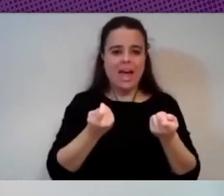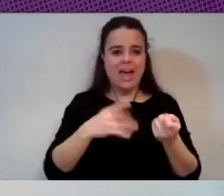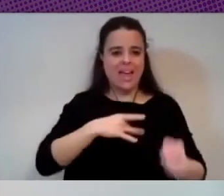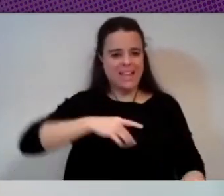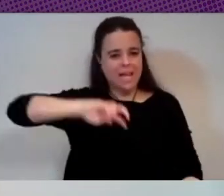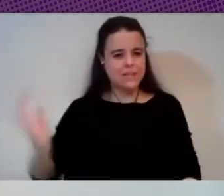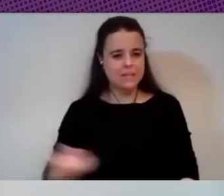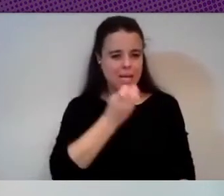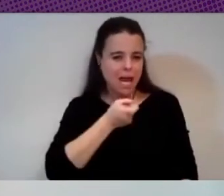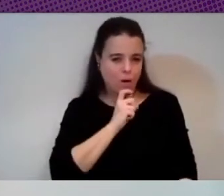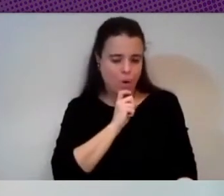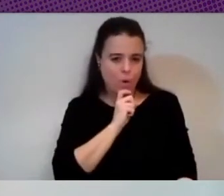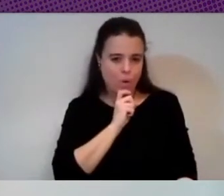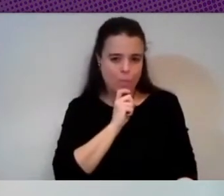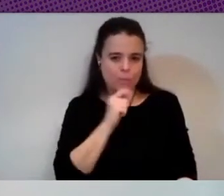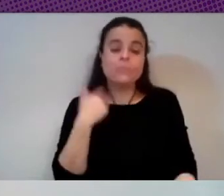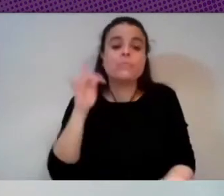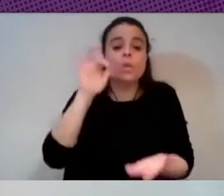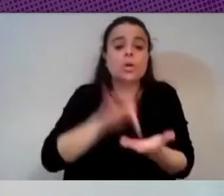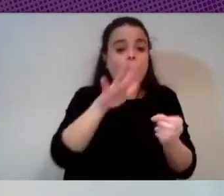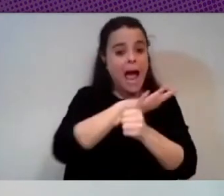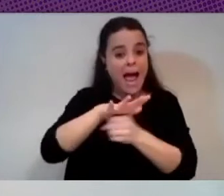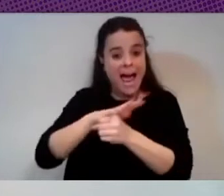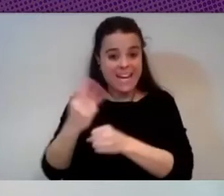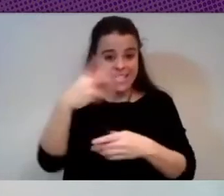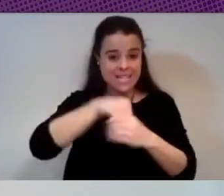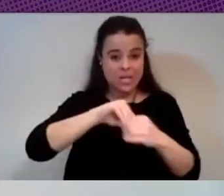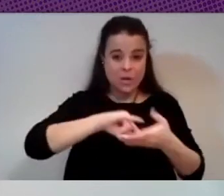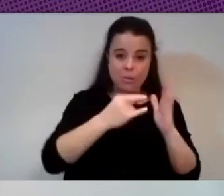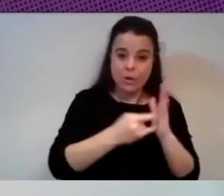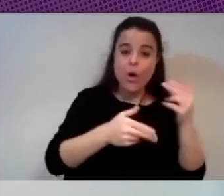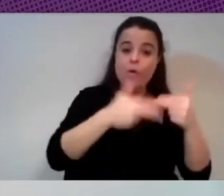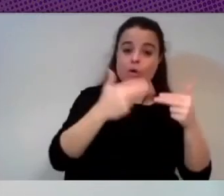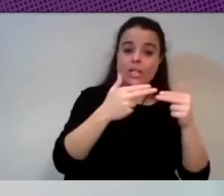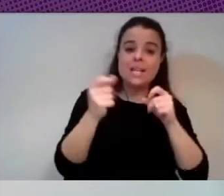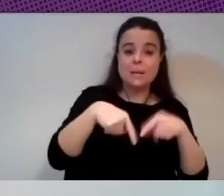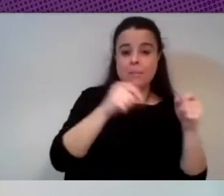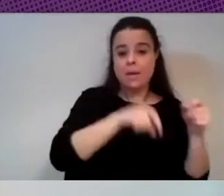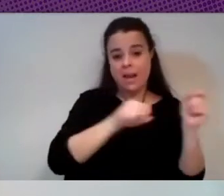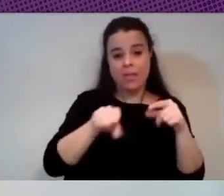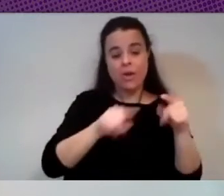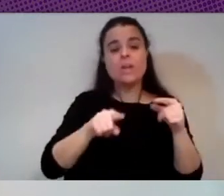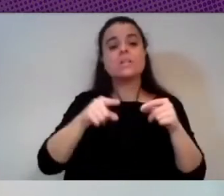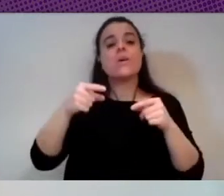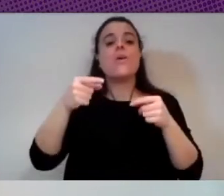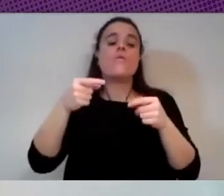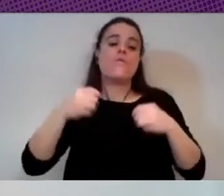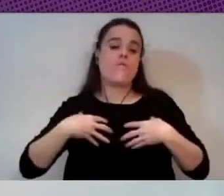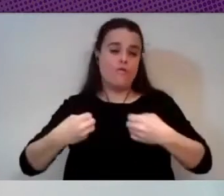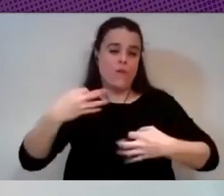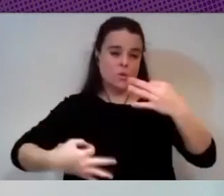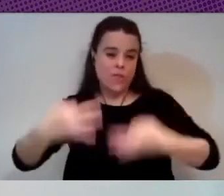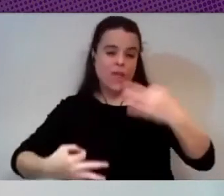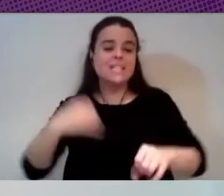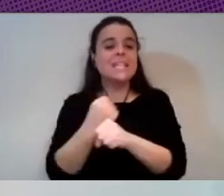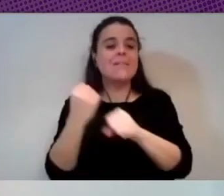bueno me han tocado tres áreas dentro del proyecto fronteras e inmigraciones fuerzas policiales y judiciales y trabajadores precarios como las